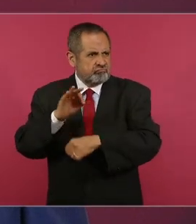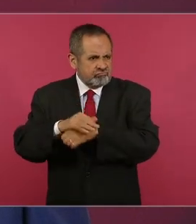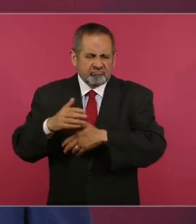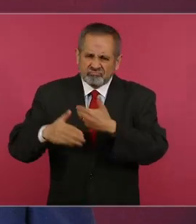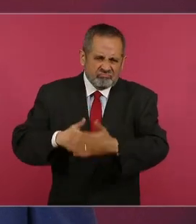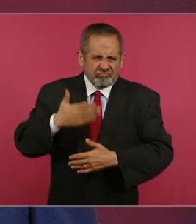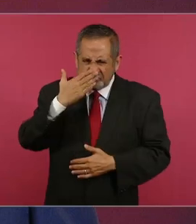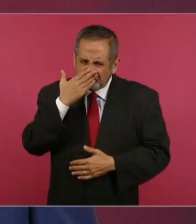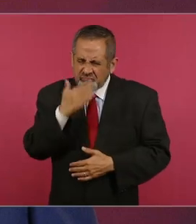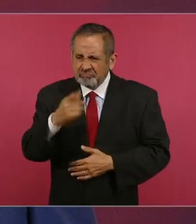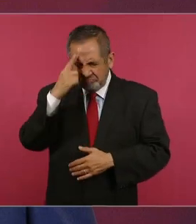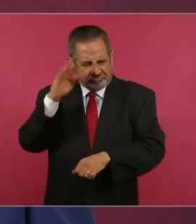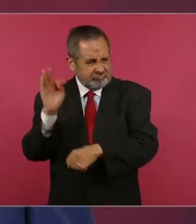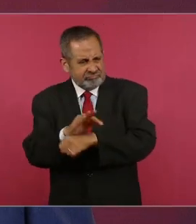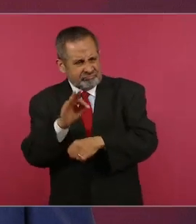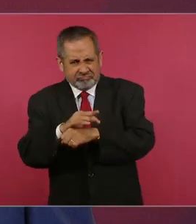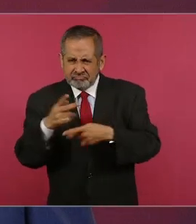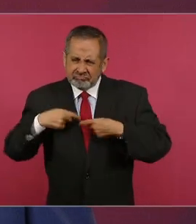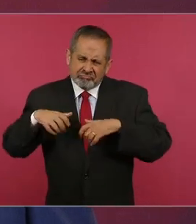pueblo.